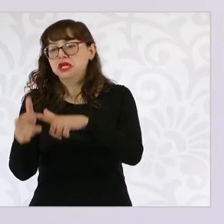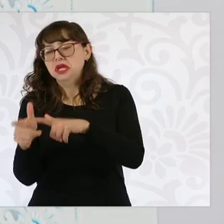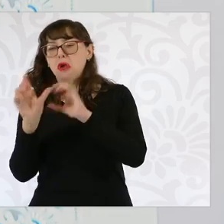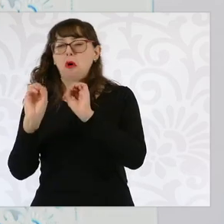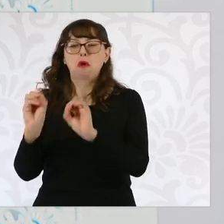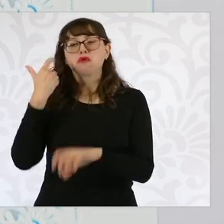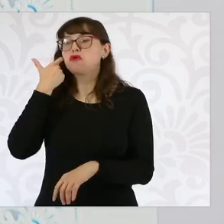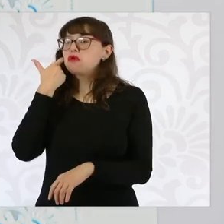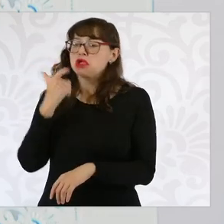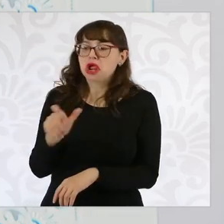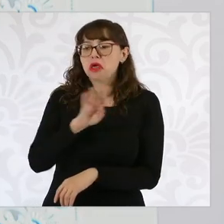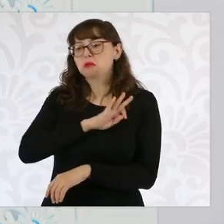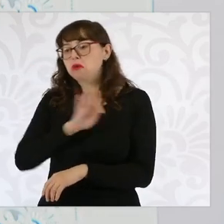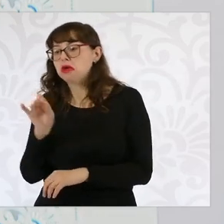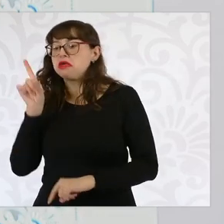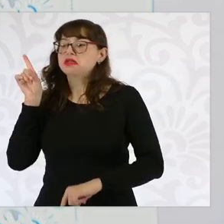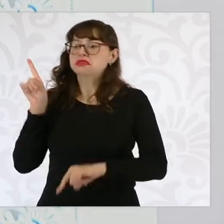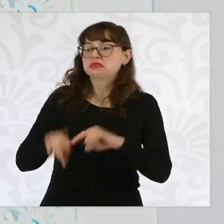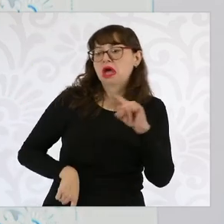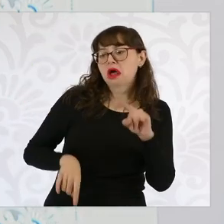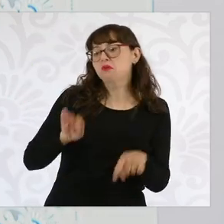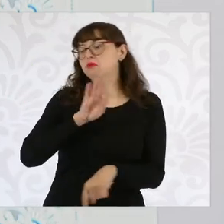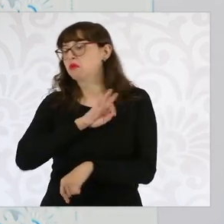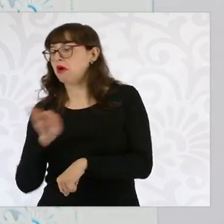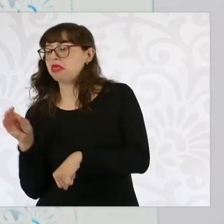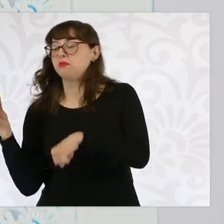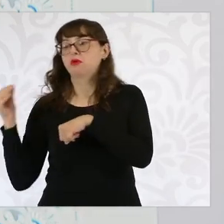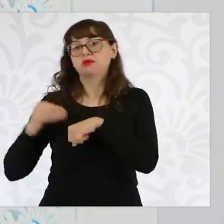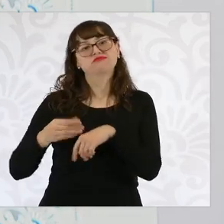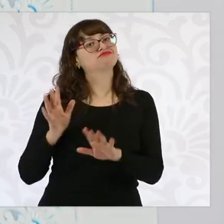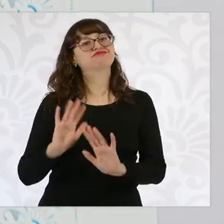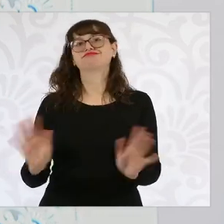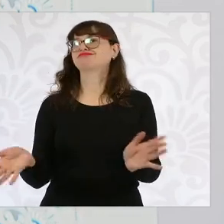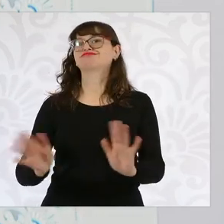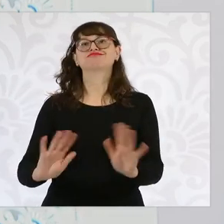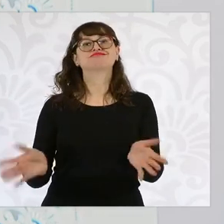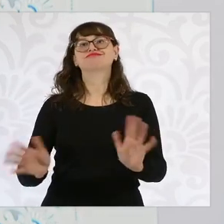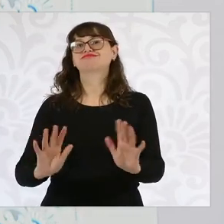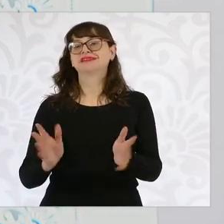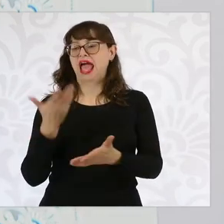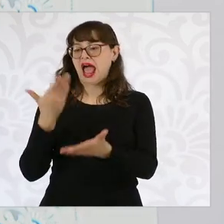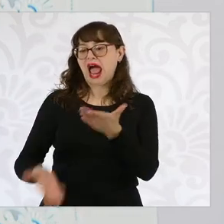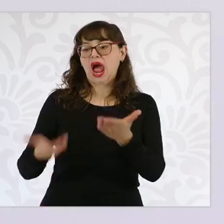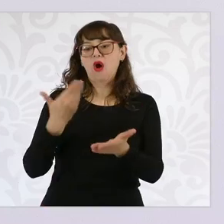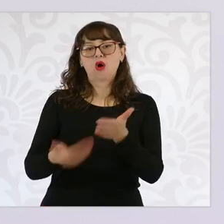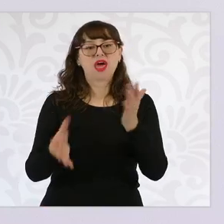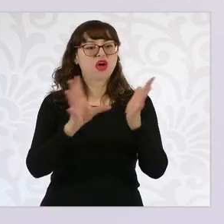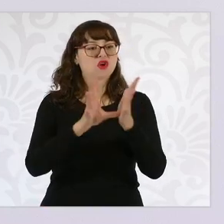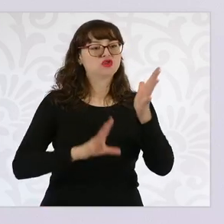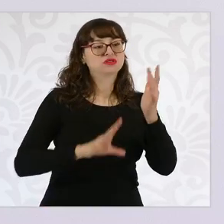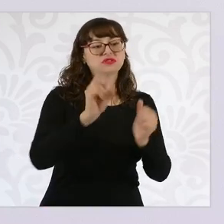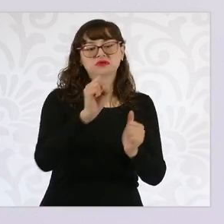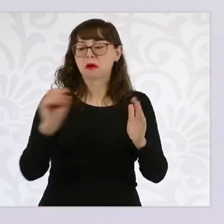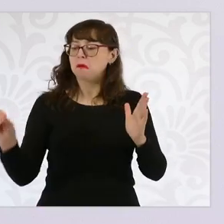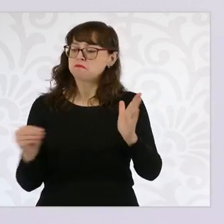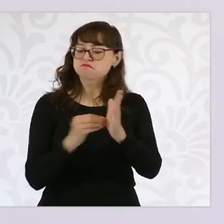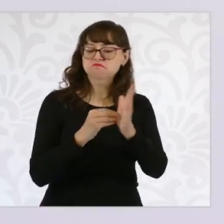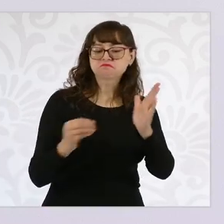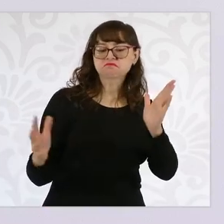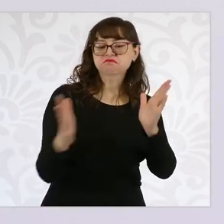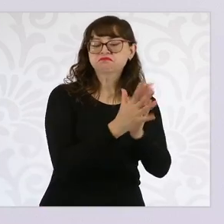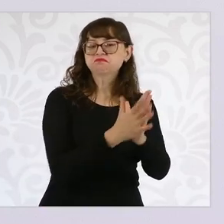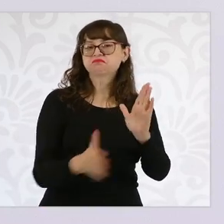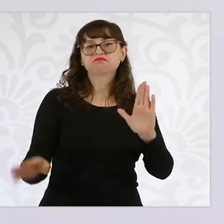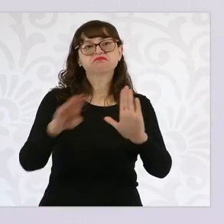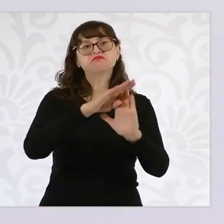constitucionales. Es decir, cualquier presidente o presidenta que venga después de